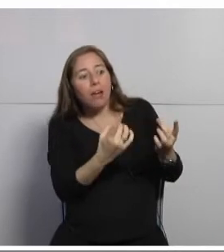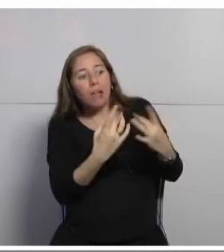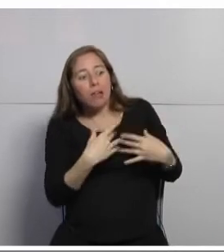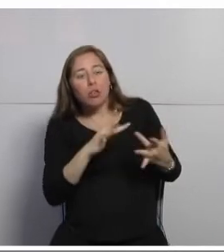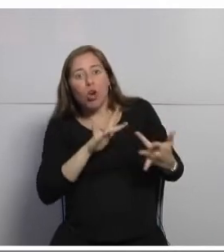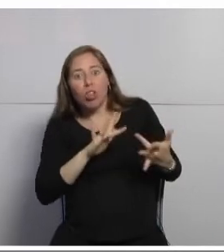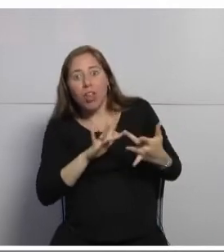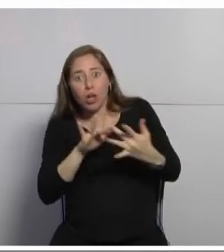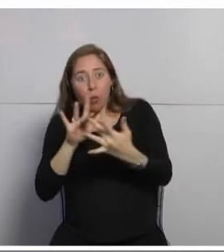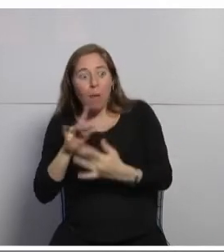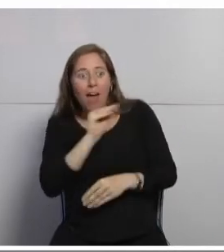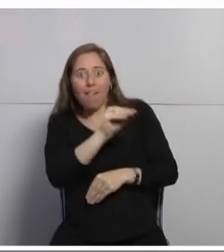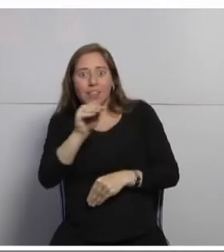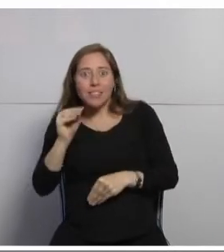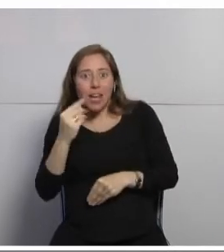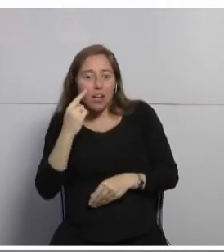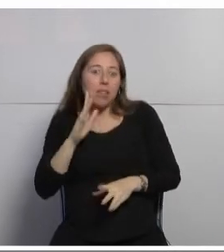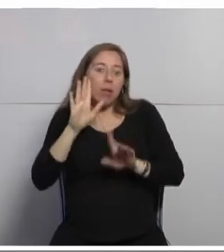posibilidad de estar en contacto con esa persona